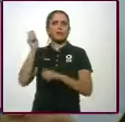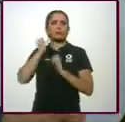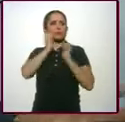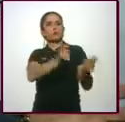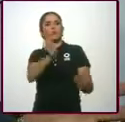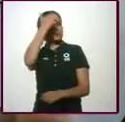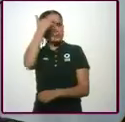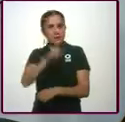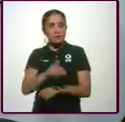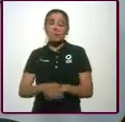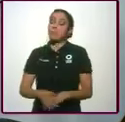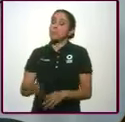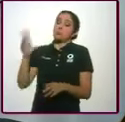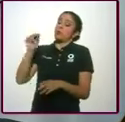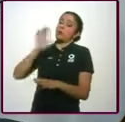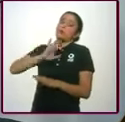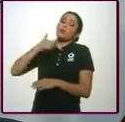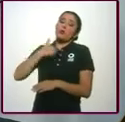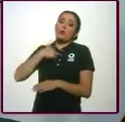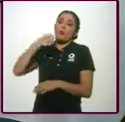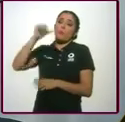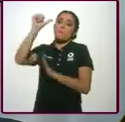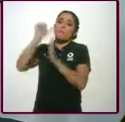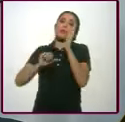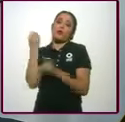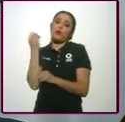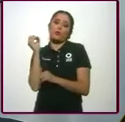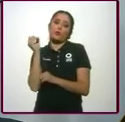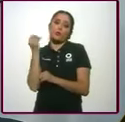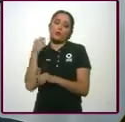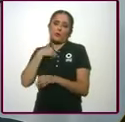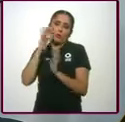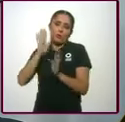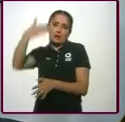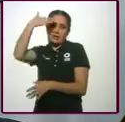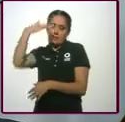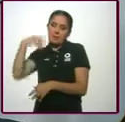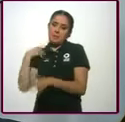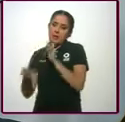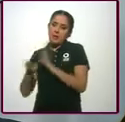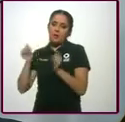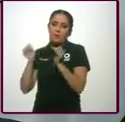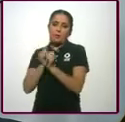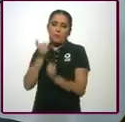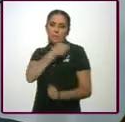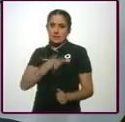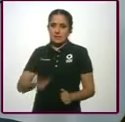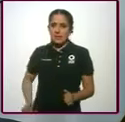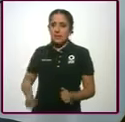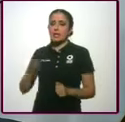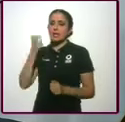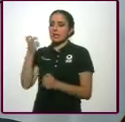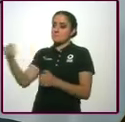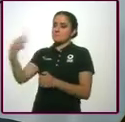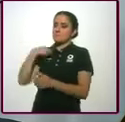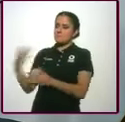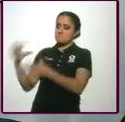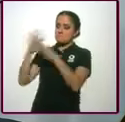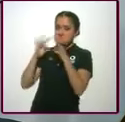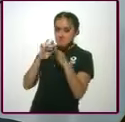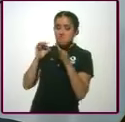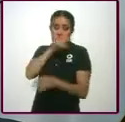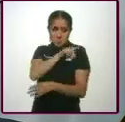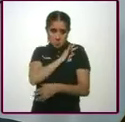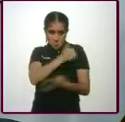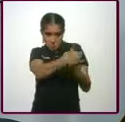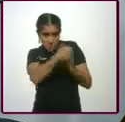yo me enteré en el mes de octubre. Hablé con el presidente y me comentó que le ayudara en